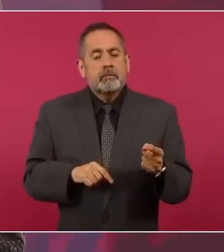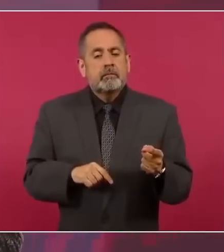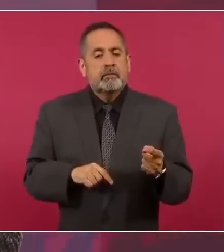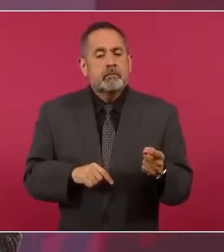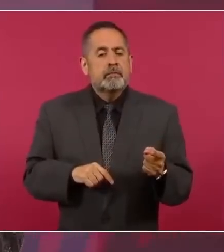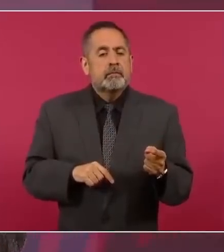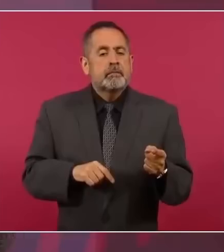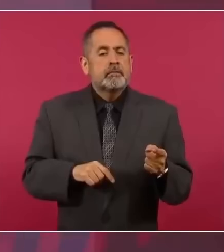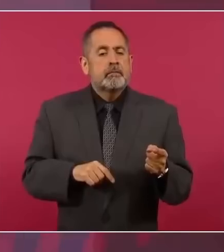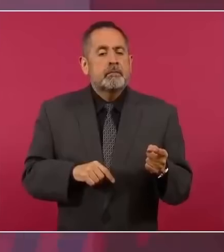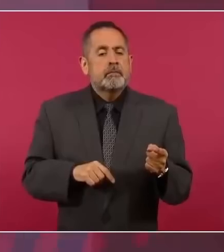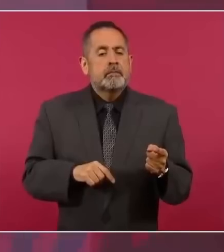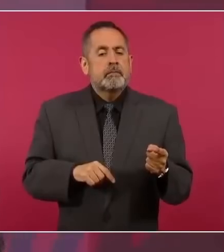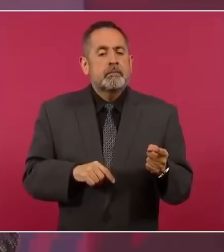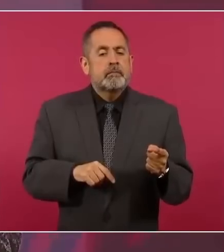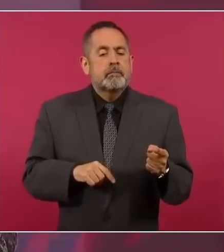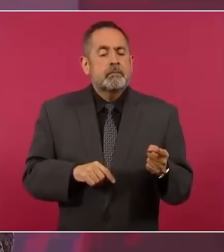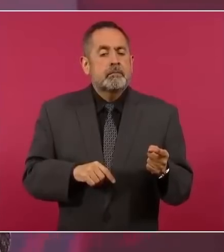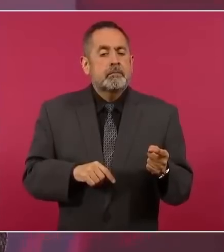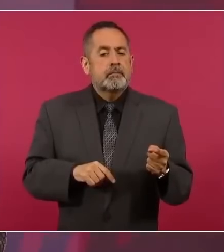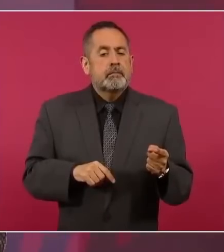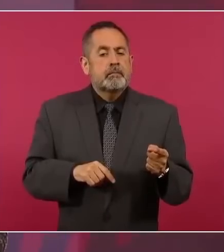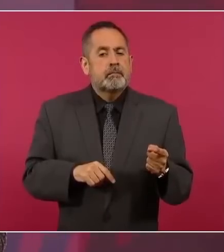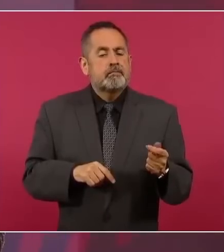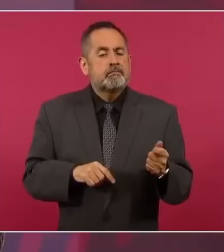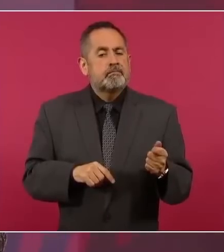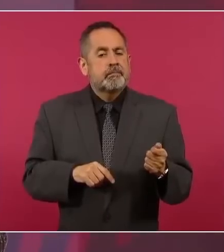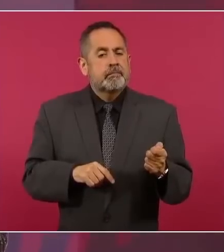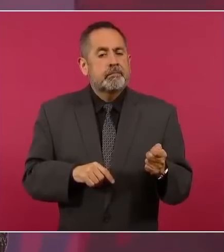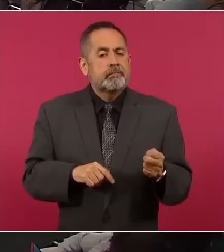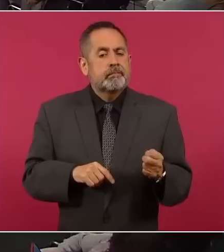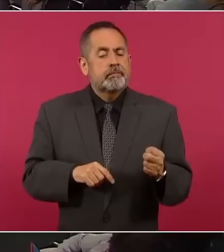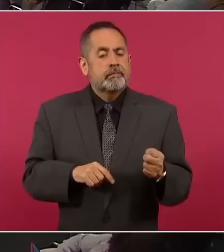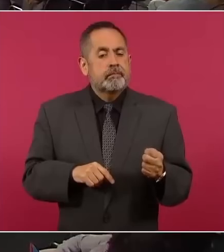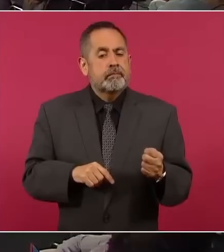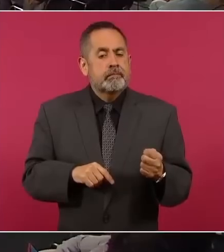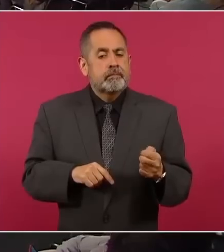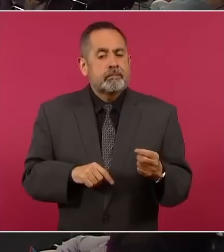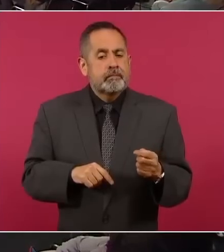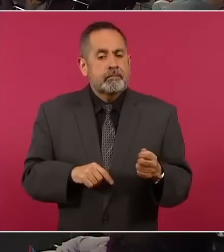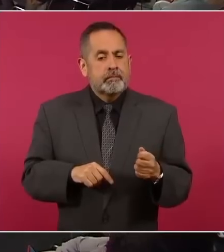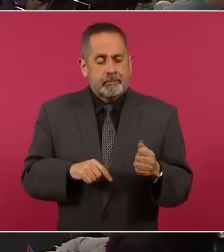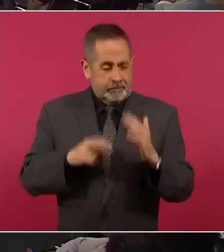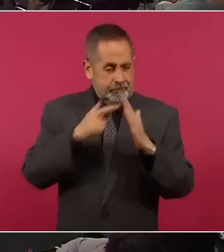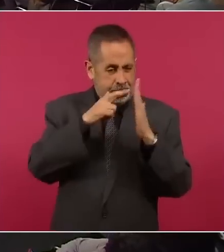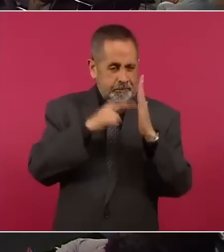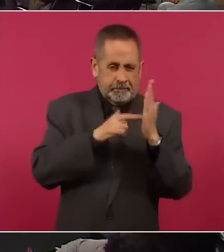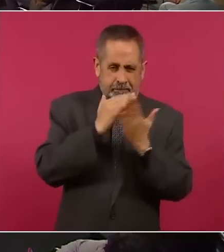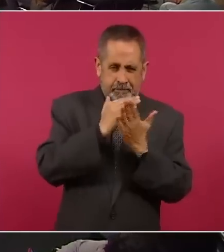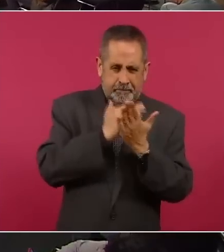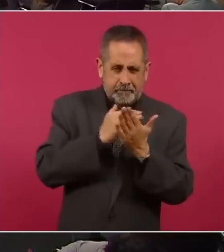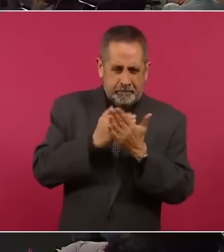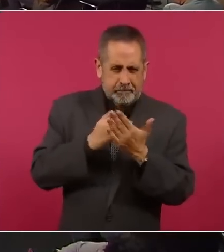la normatividad jurídica,